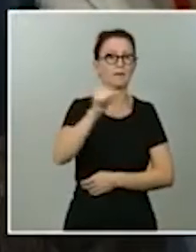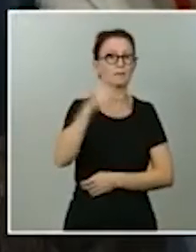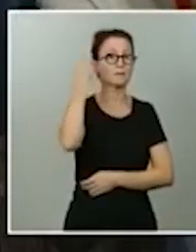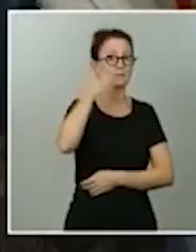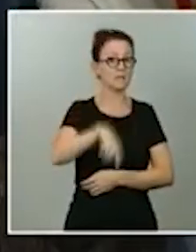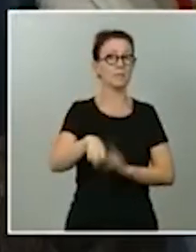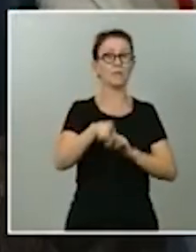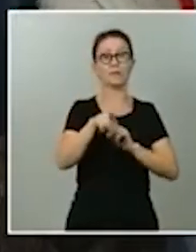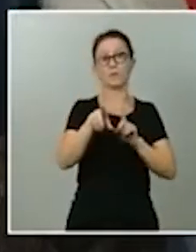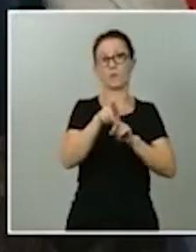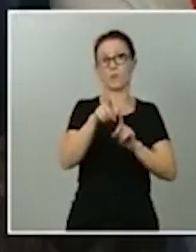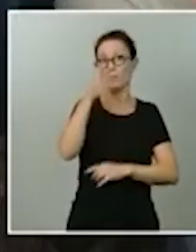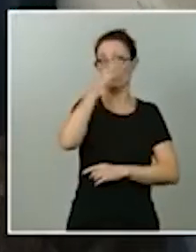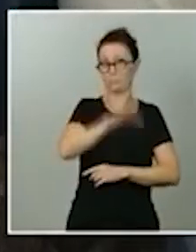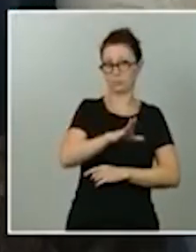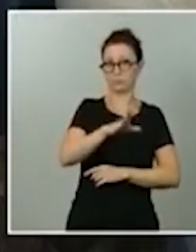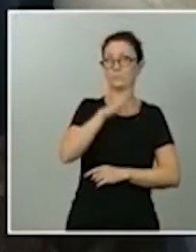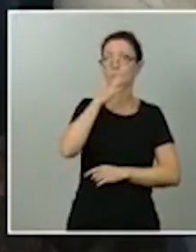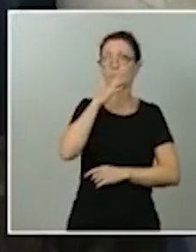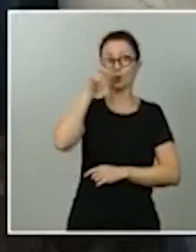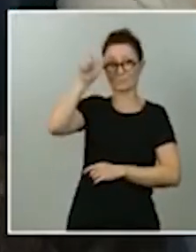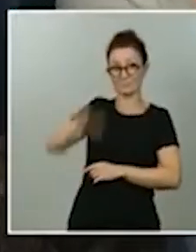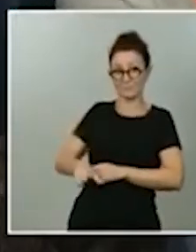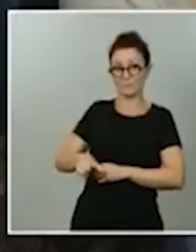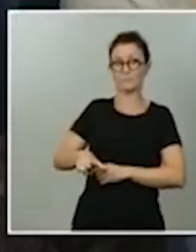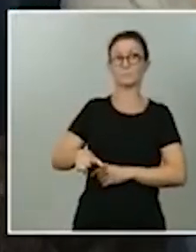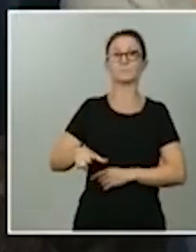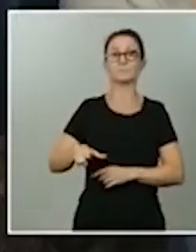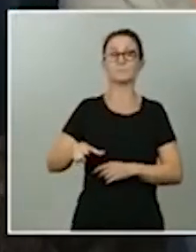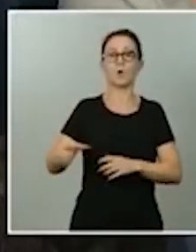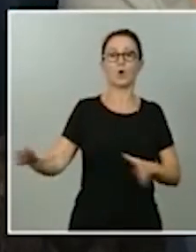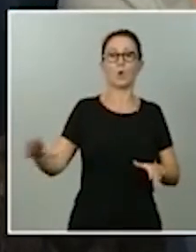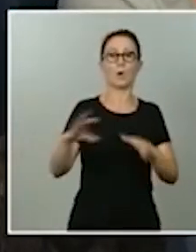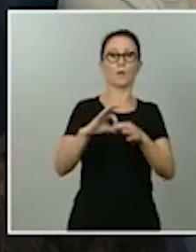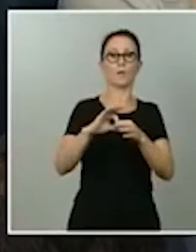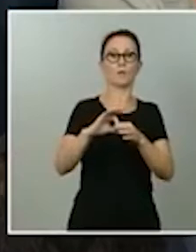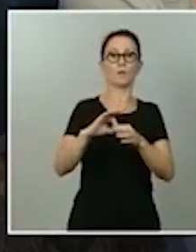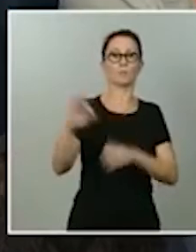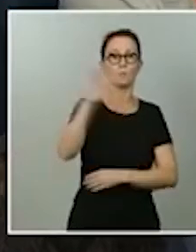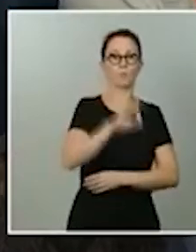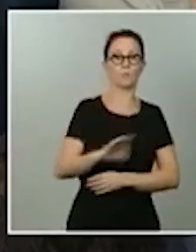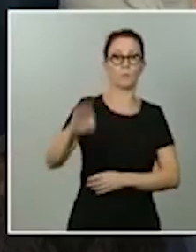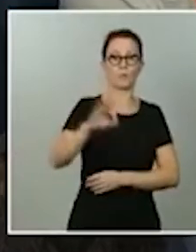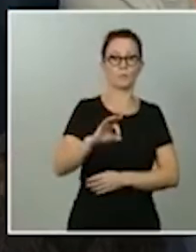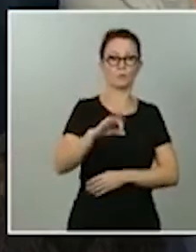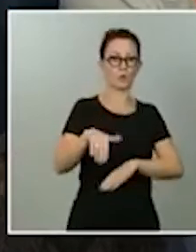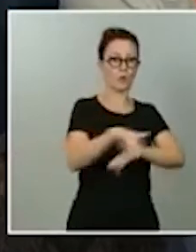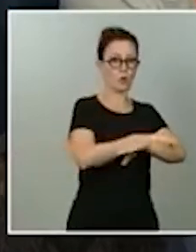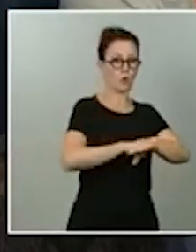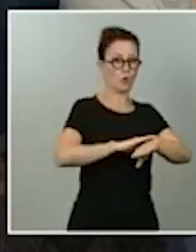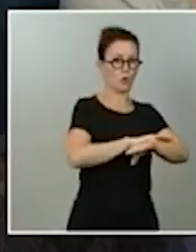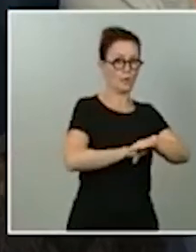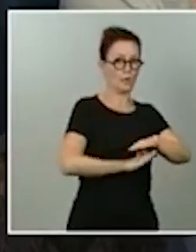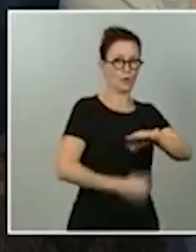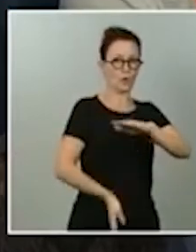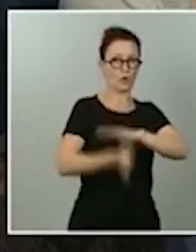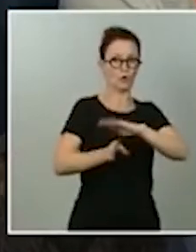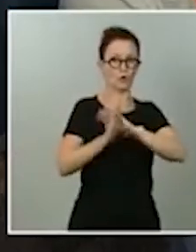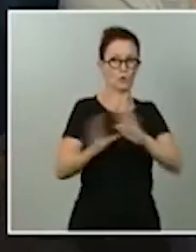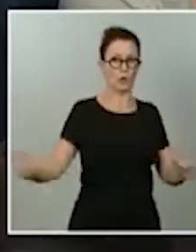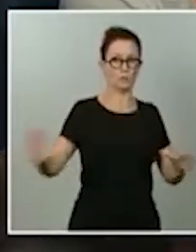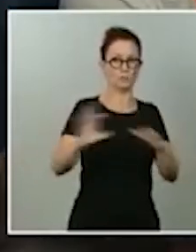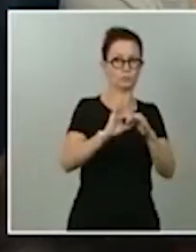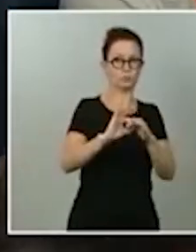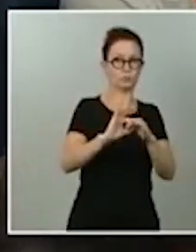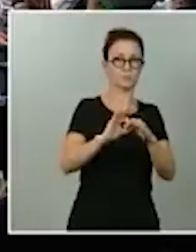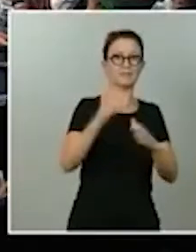partidos de la coalición de Podemos ¿usted mantendría en su gobierno a un ministro imputado por algún delito de corrupción? Gracias